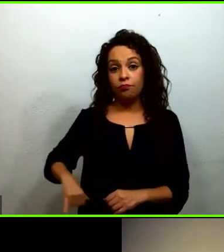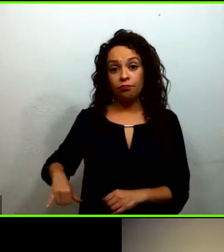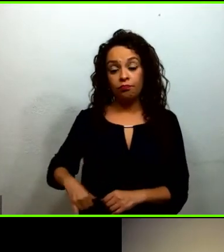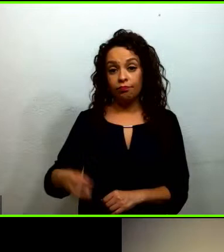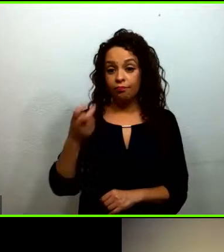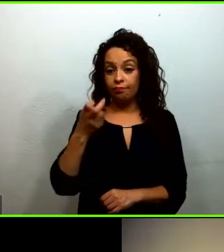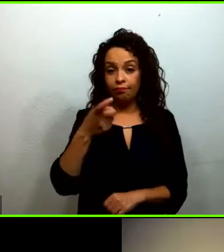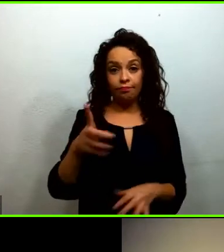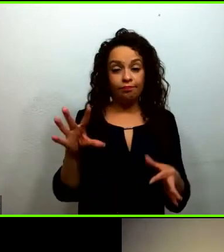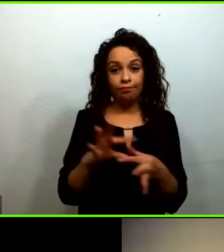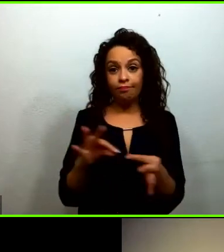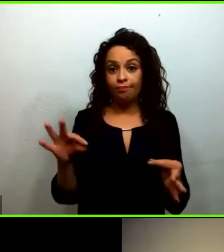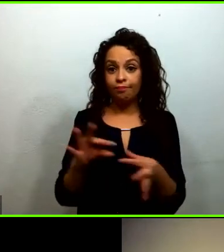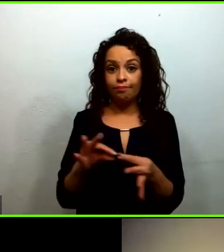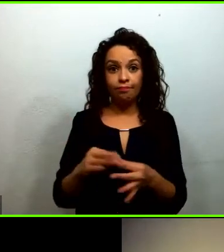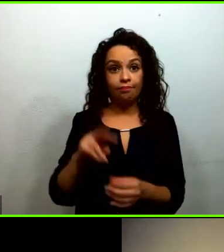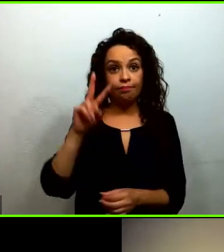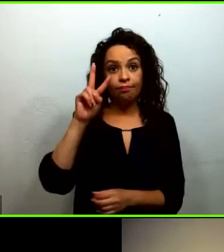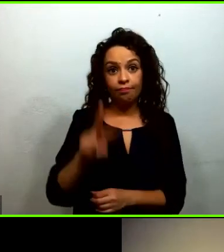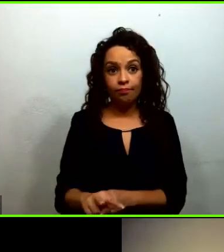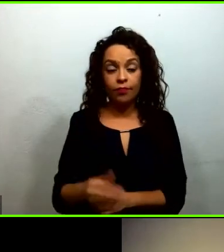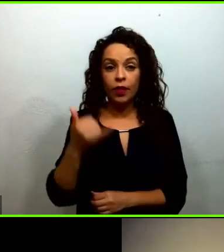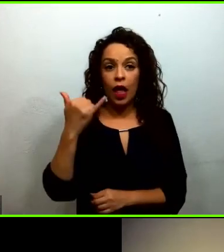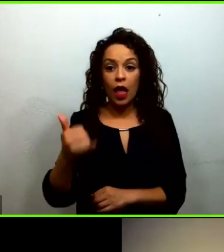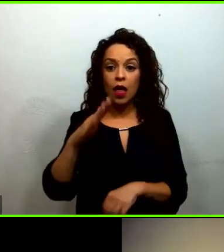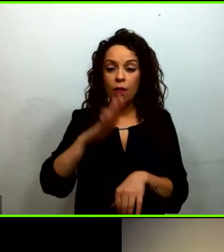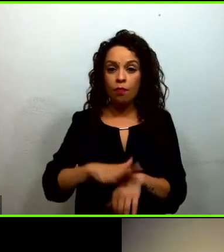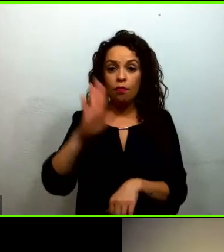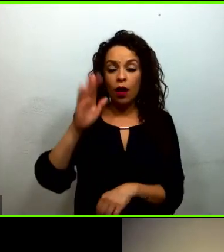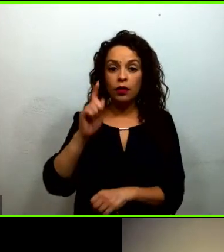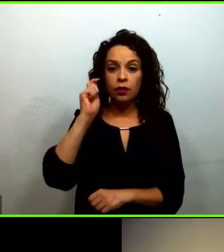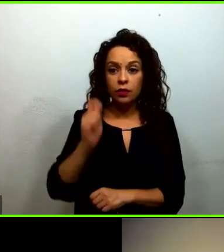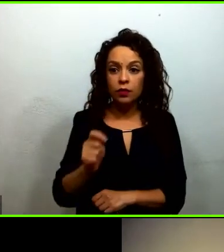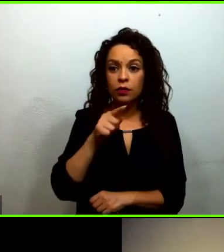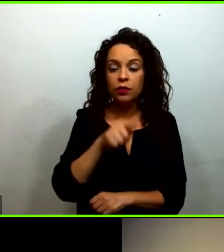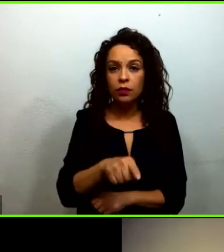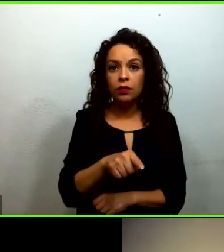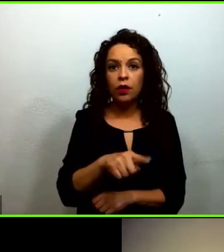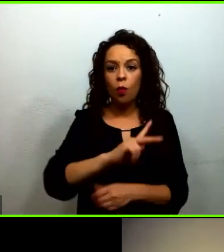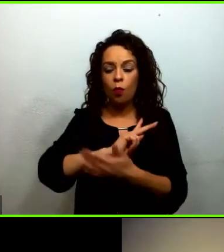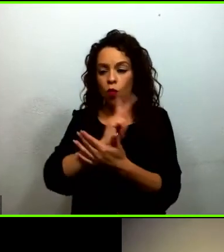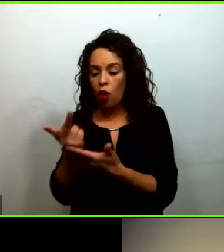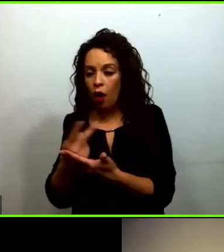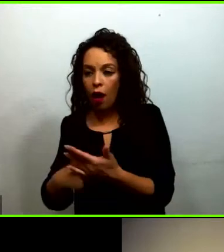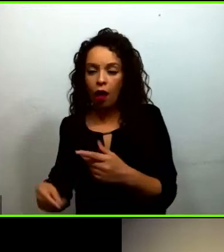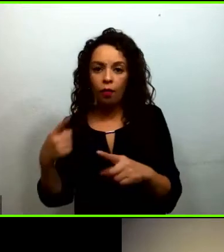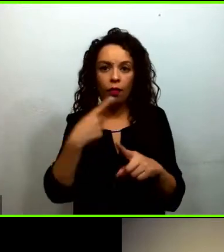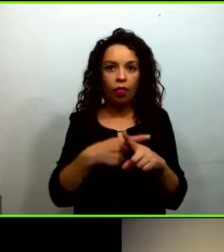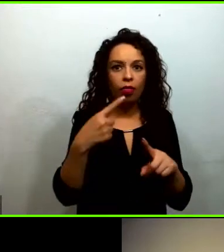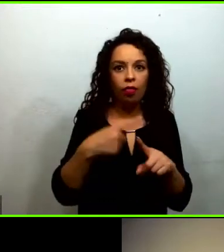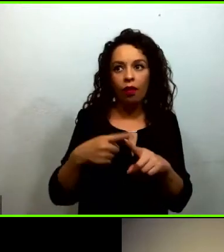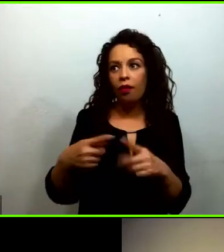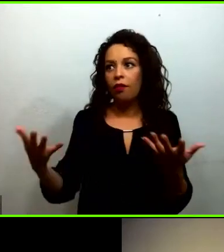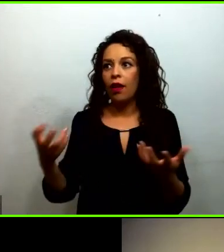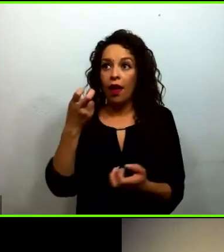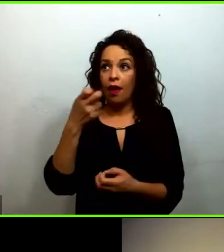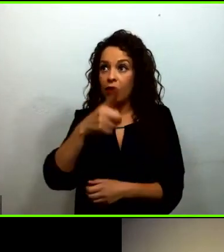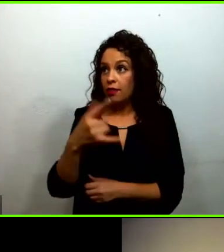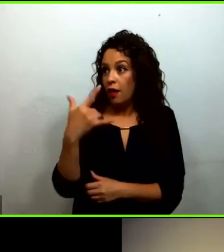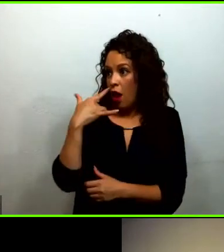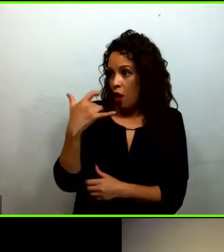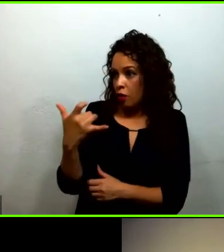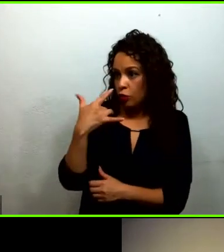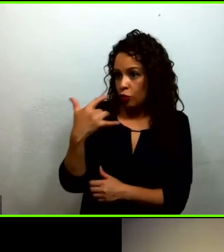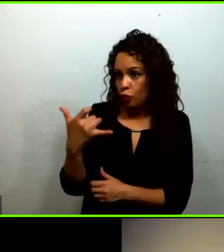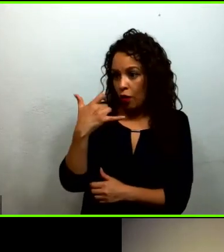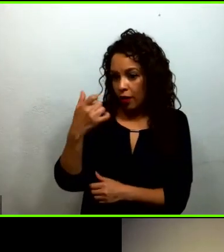incluyendo todo el esfuerzo que han hecho por digitalizar los programas y contenidos y también ese esfuerzo para recolectar